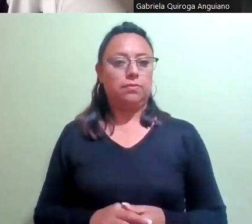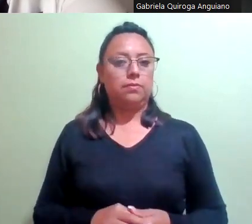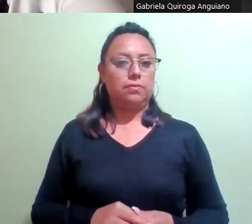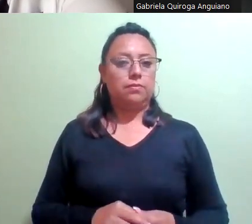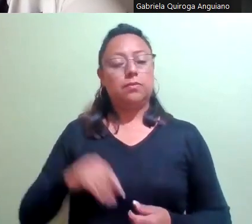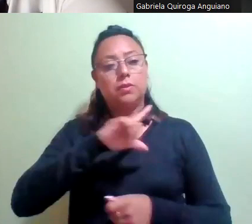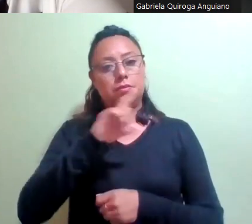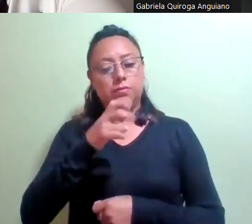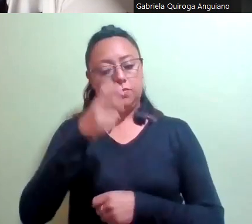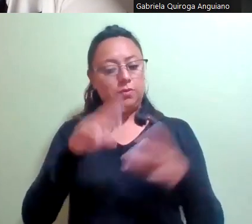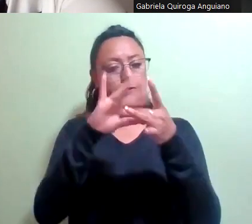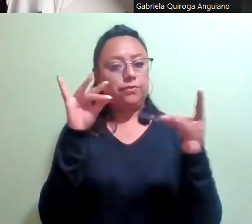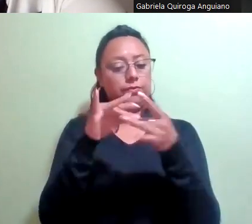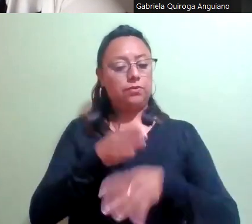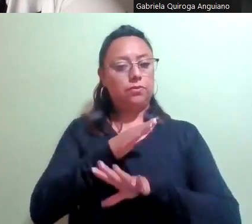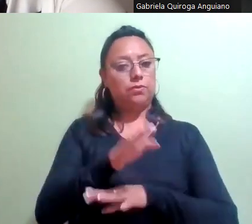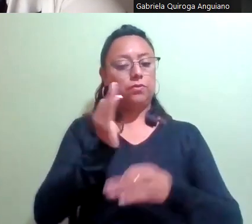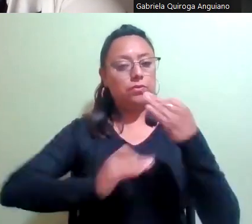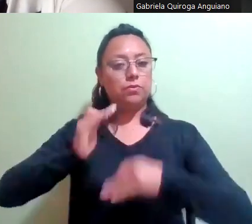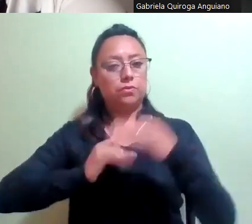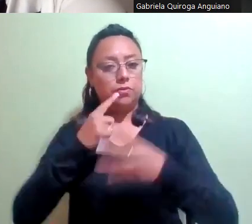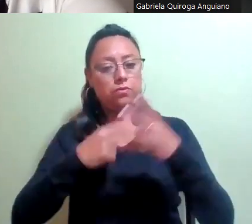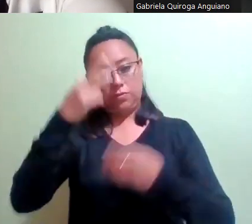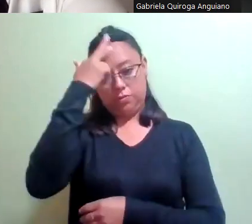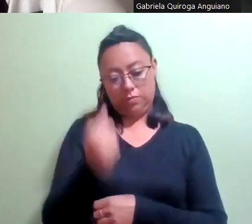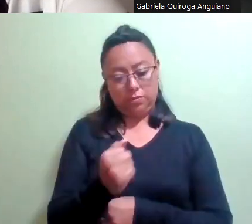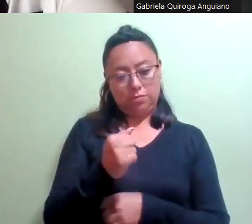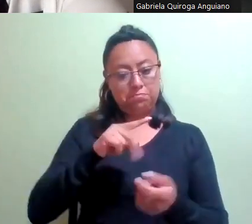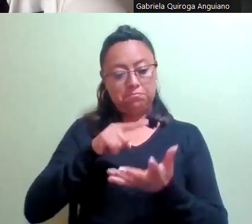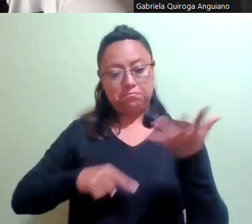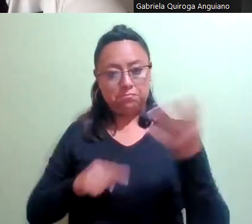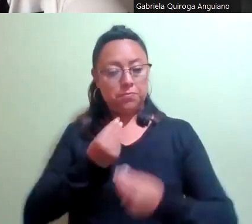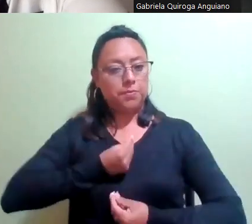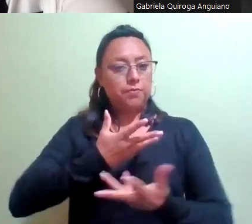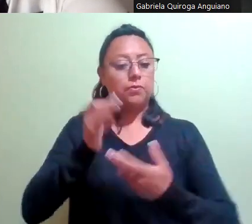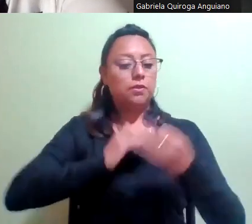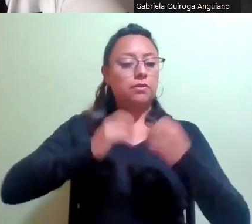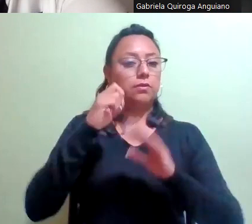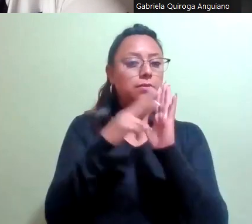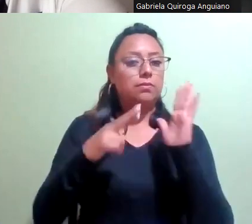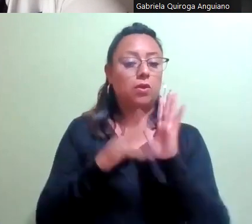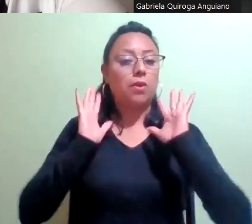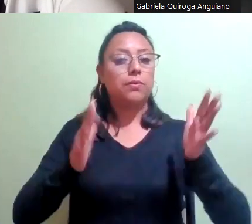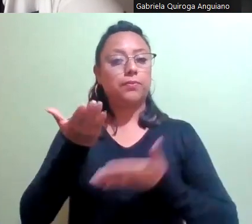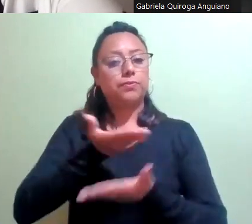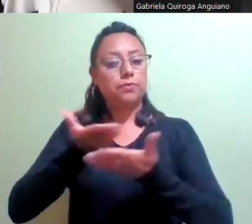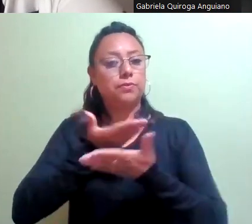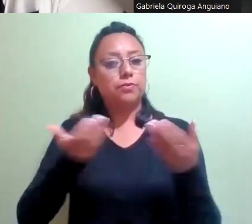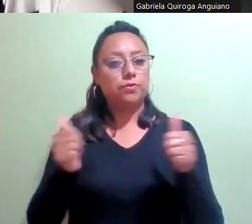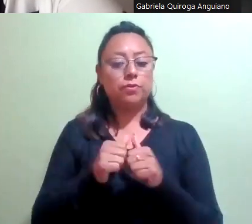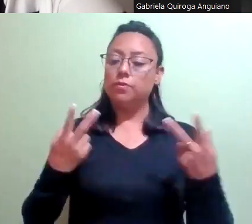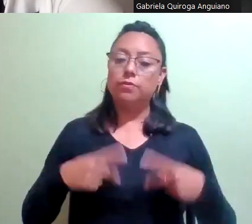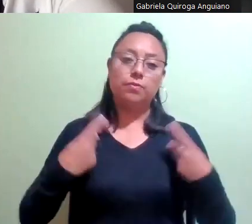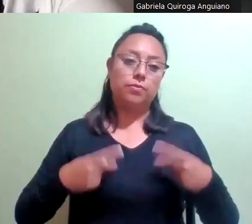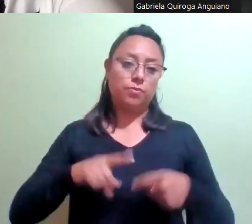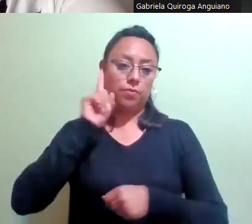los aspectos relacionados a la consistencia y persuasión de los motivos expresados. Estos criterios fueron compartidos con las diputadas integrantes de la Comisión